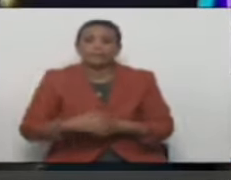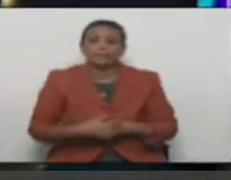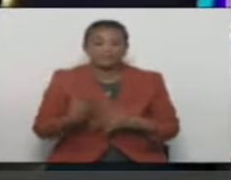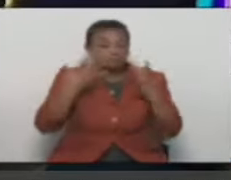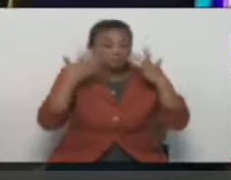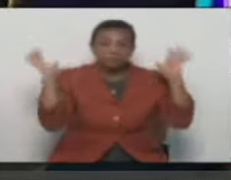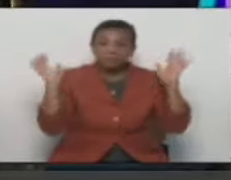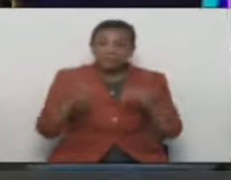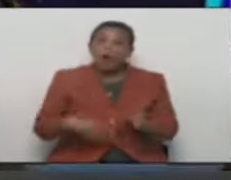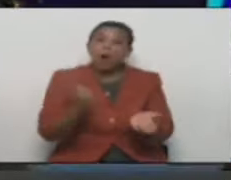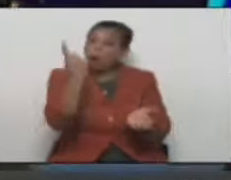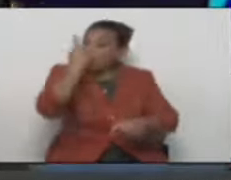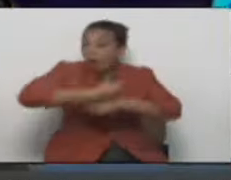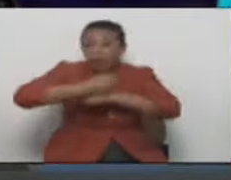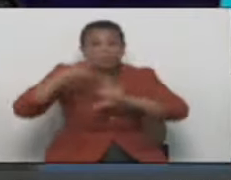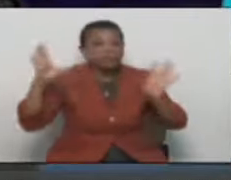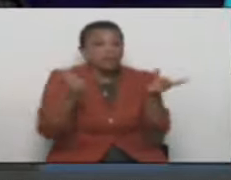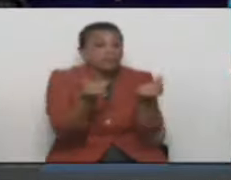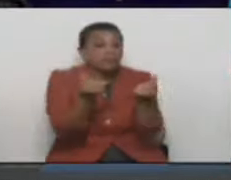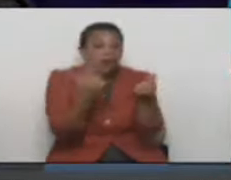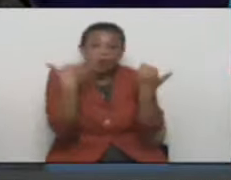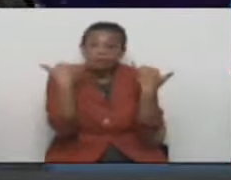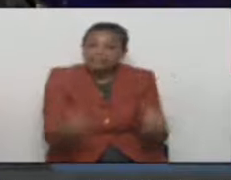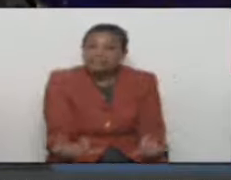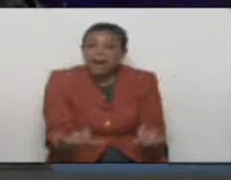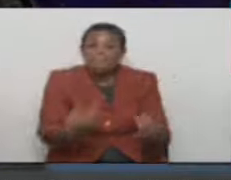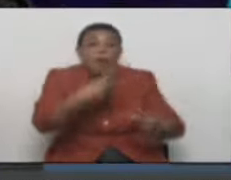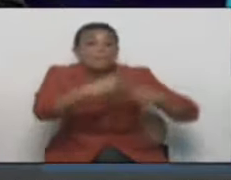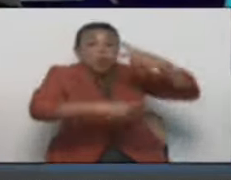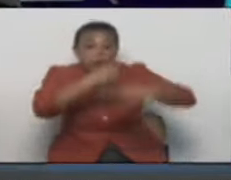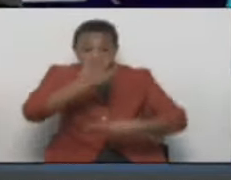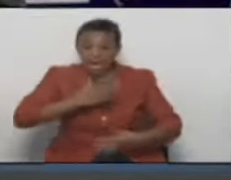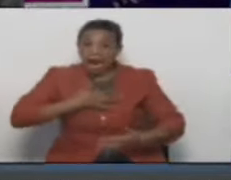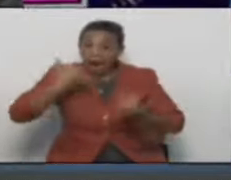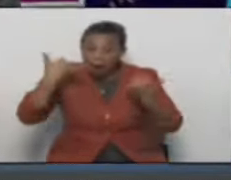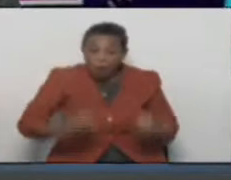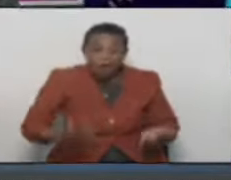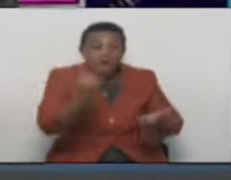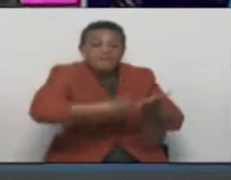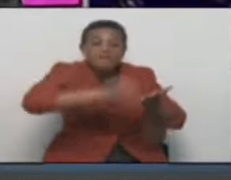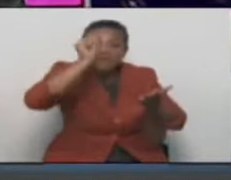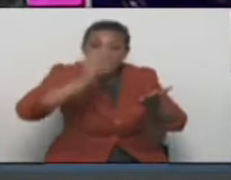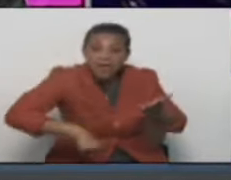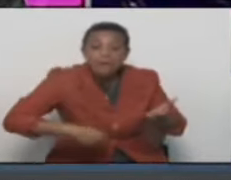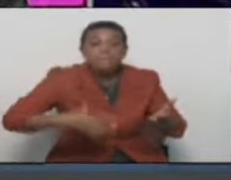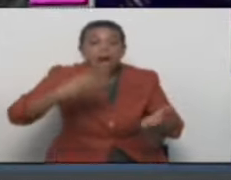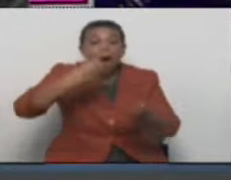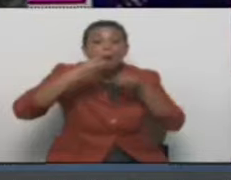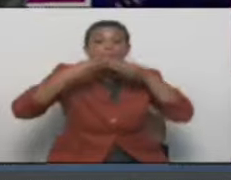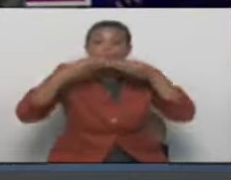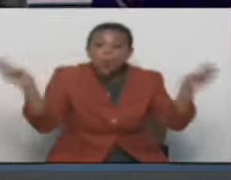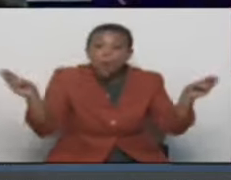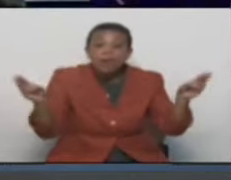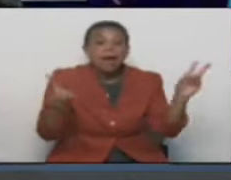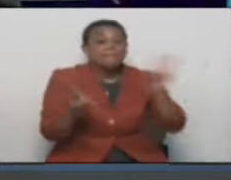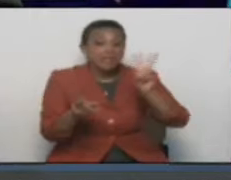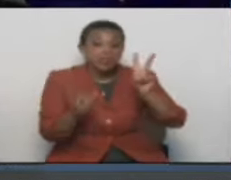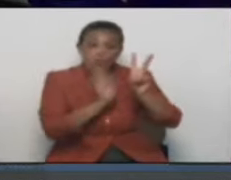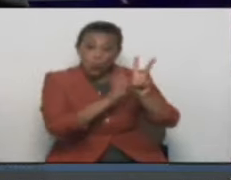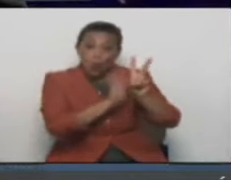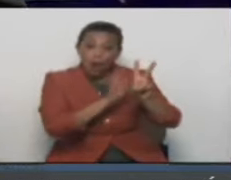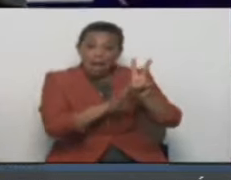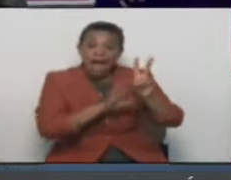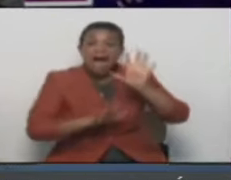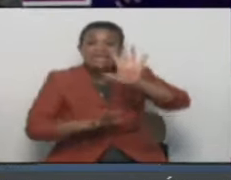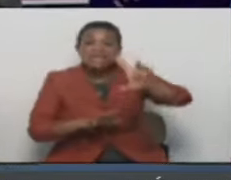Bueno, ordené la finanza rápido porque procedo a firmar la oferta pública para que Venezuela avance hacia